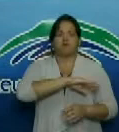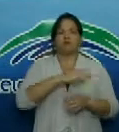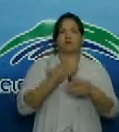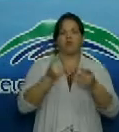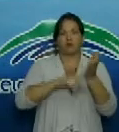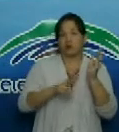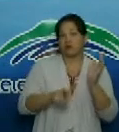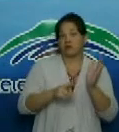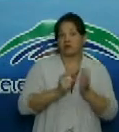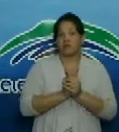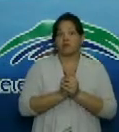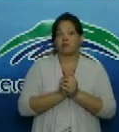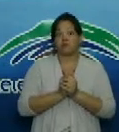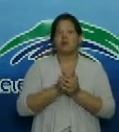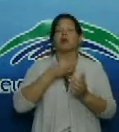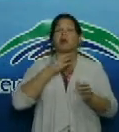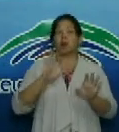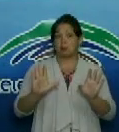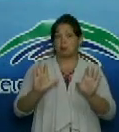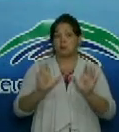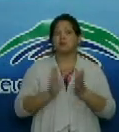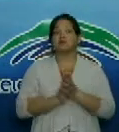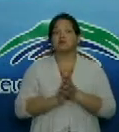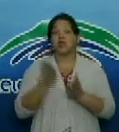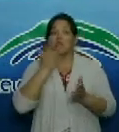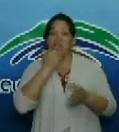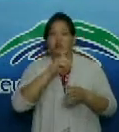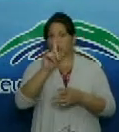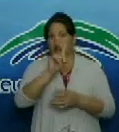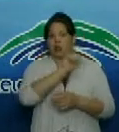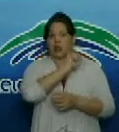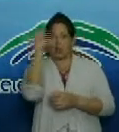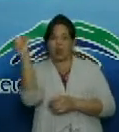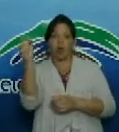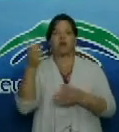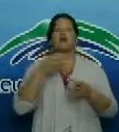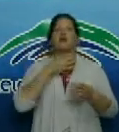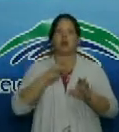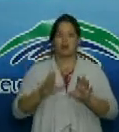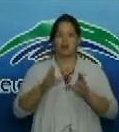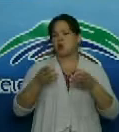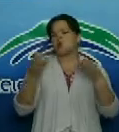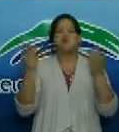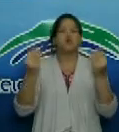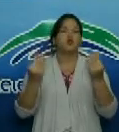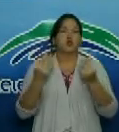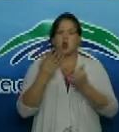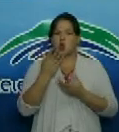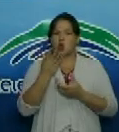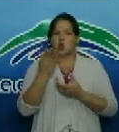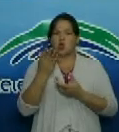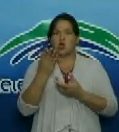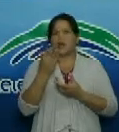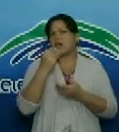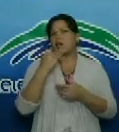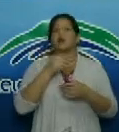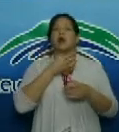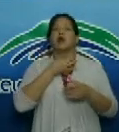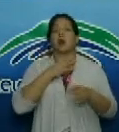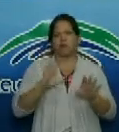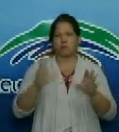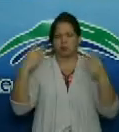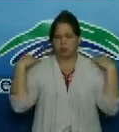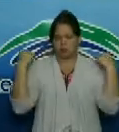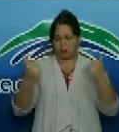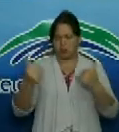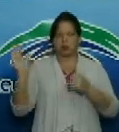dirigir el equipo Cuba a alguien que no se lo haya ganado en la serie nacional porque muchos abogaron de que viniera un director digamos prácticamente